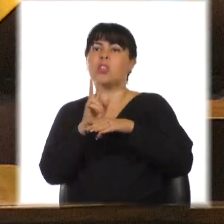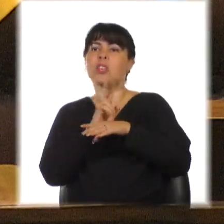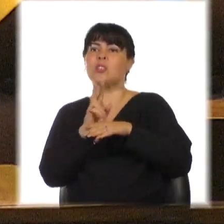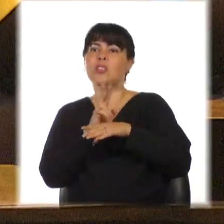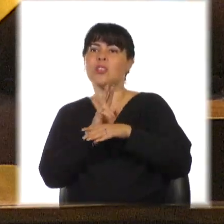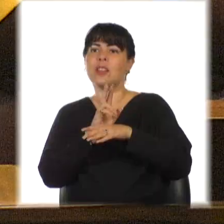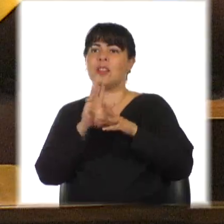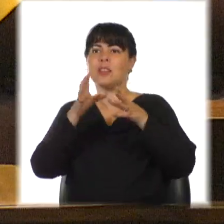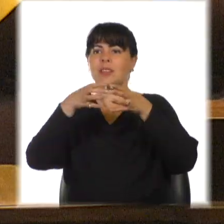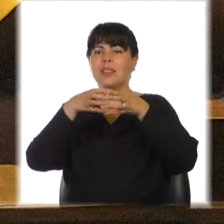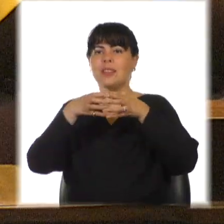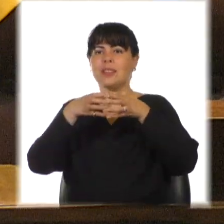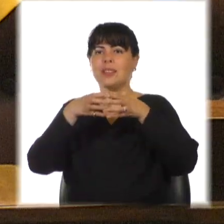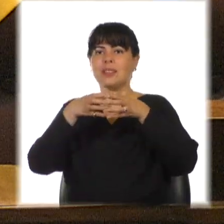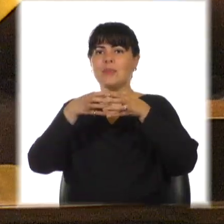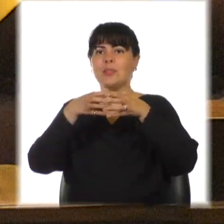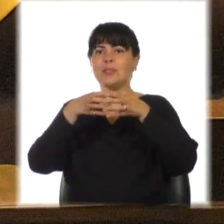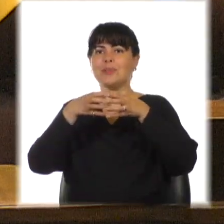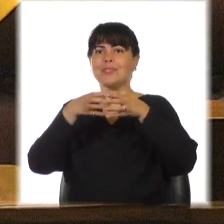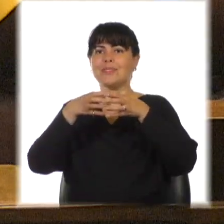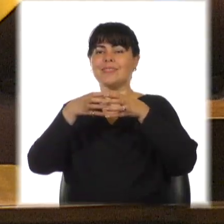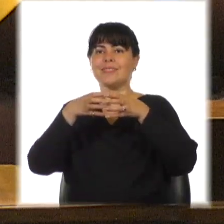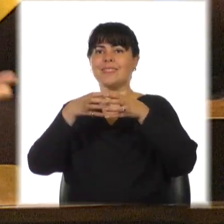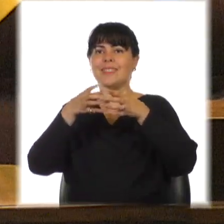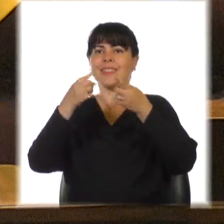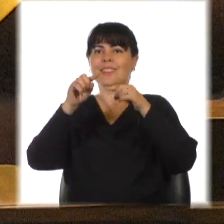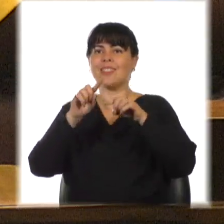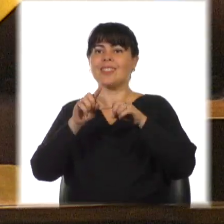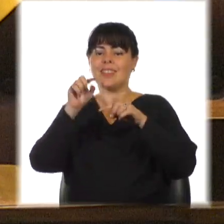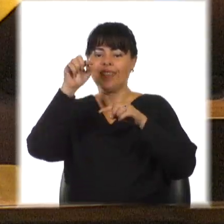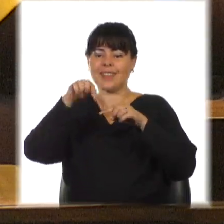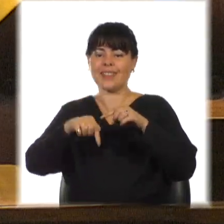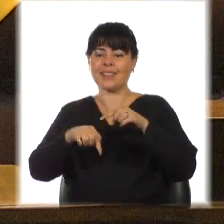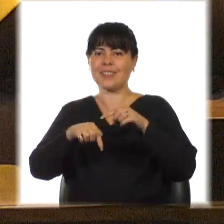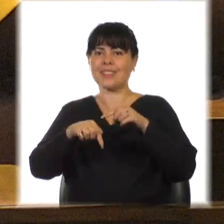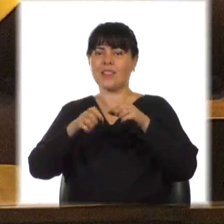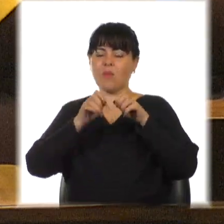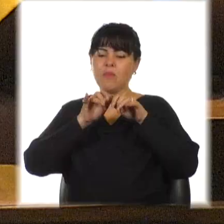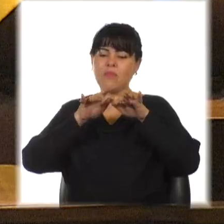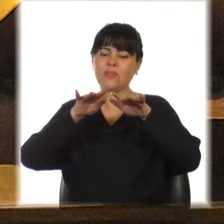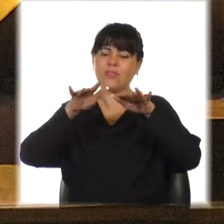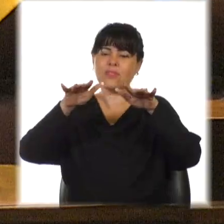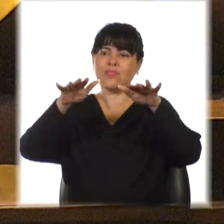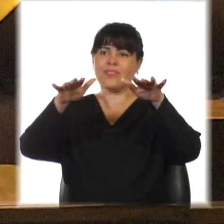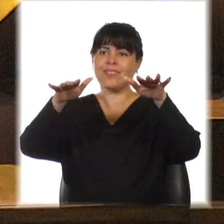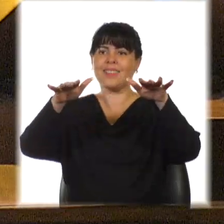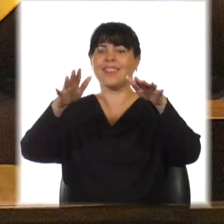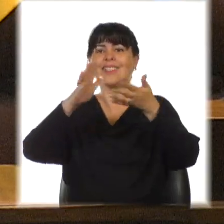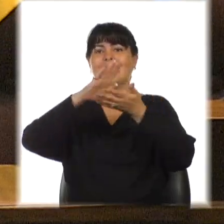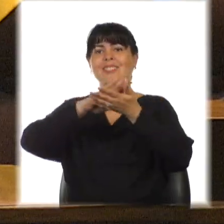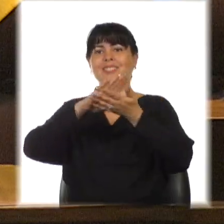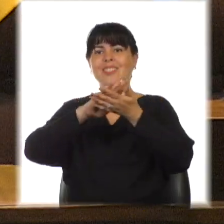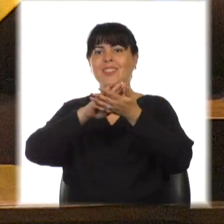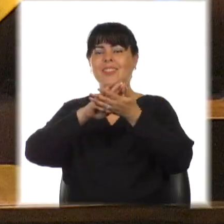Lupo y EPAO para ellos, y extendió su influencia a la Argentina gracias a dos discípulos,